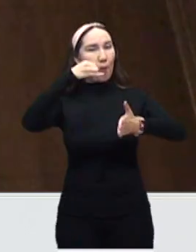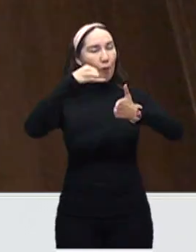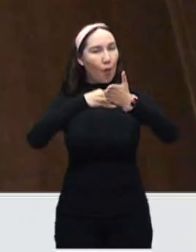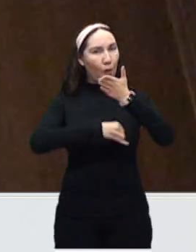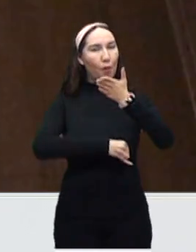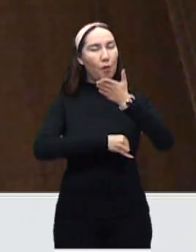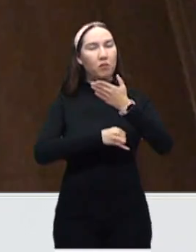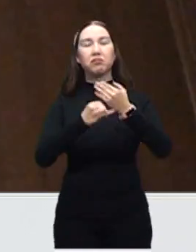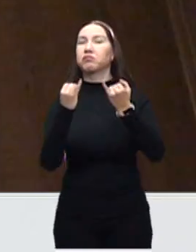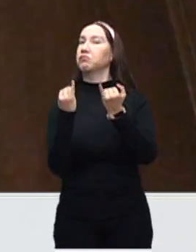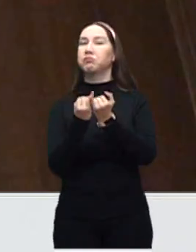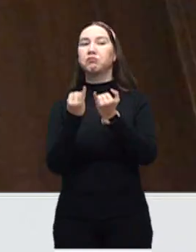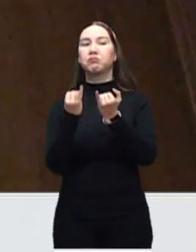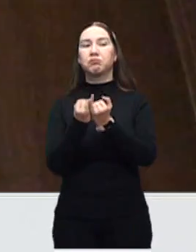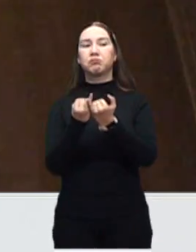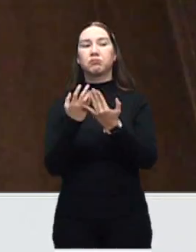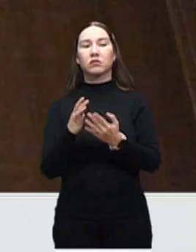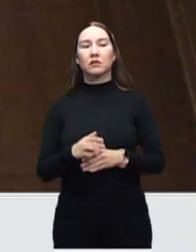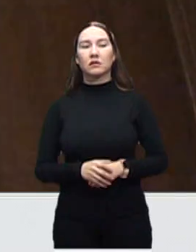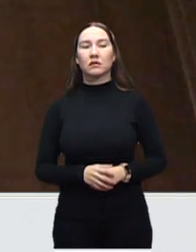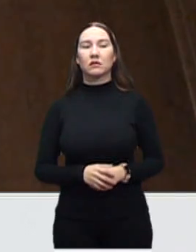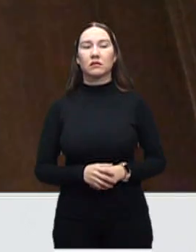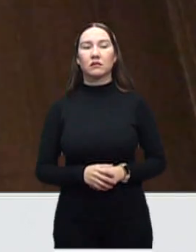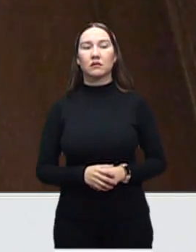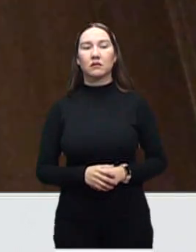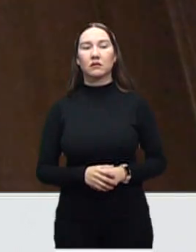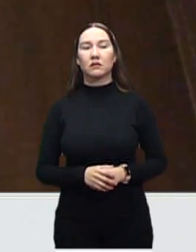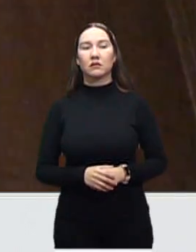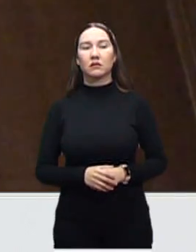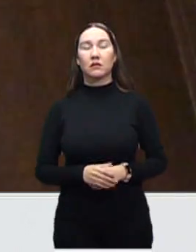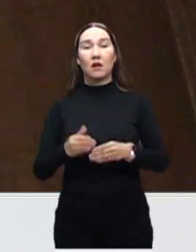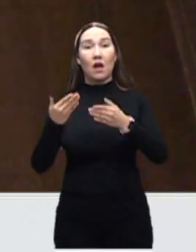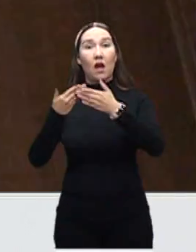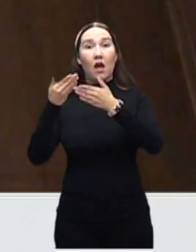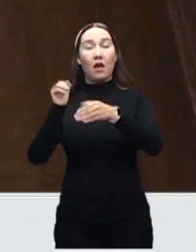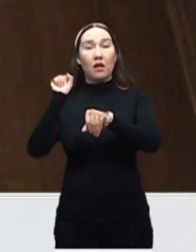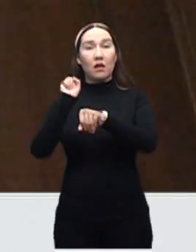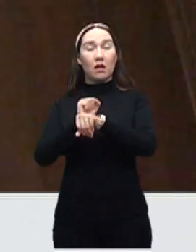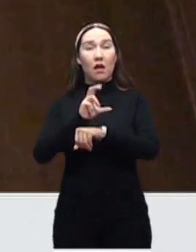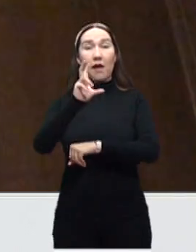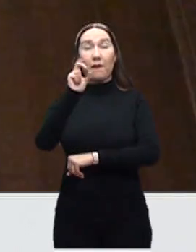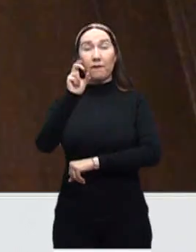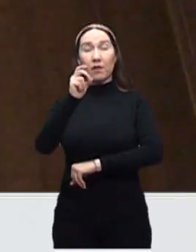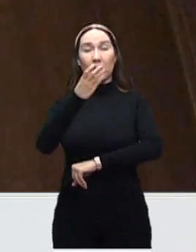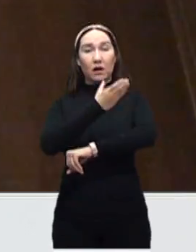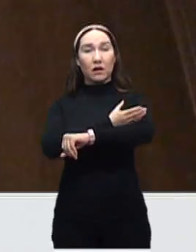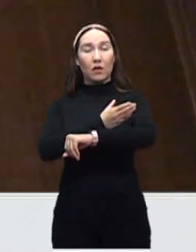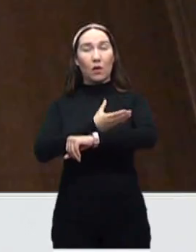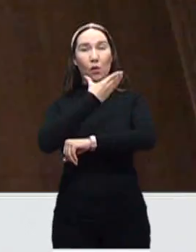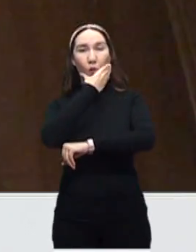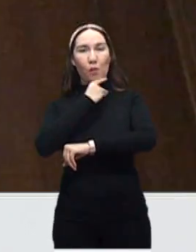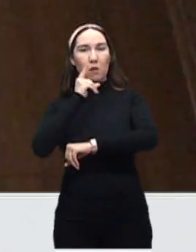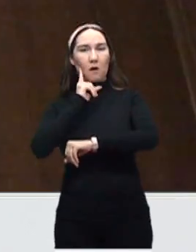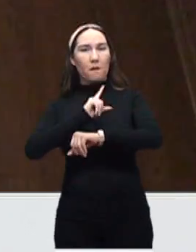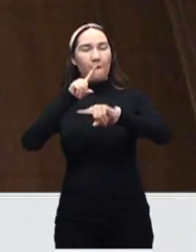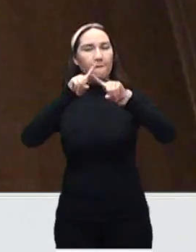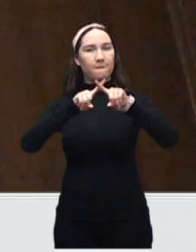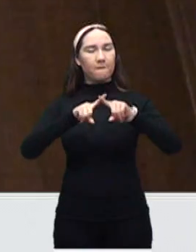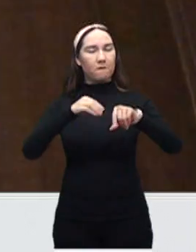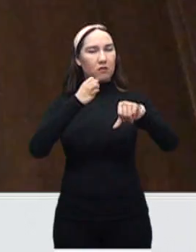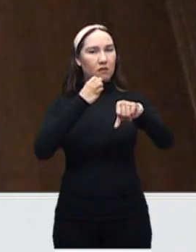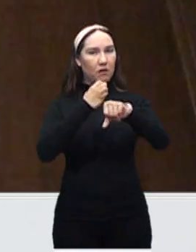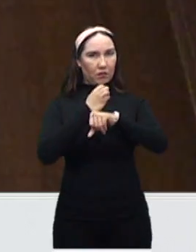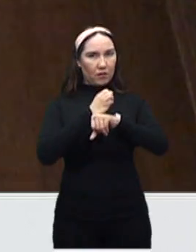dan telementoría y, desde luego, enviamos en semanas pasadas 30 compañeras y compañeros de diferentes puntos del Estado